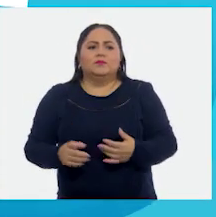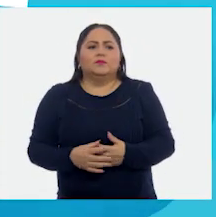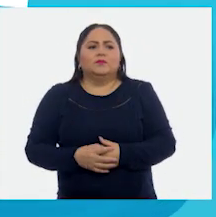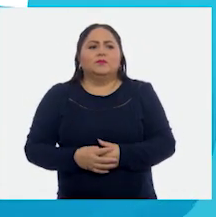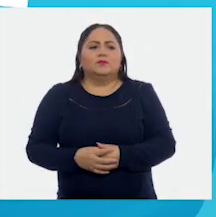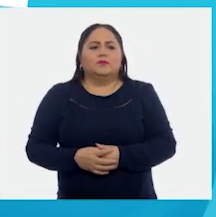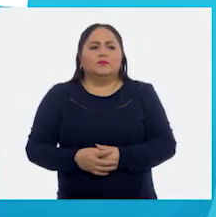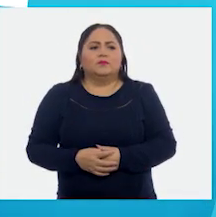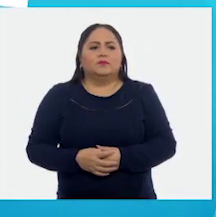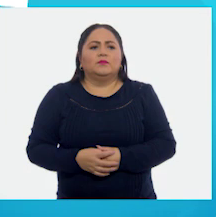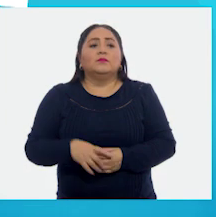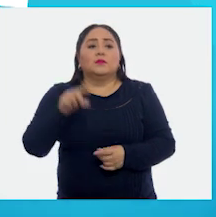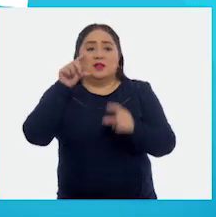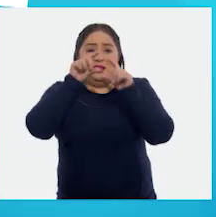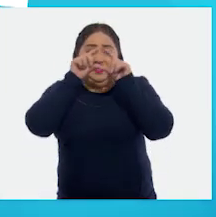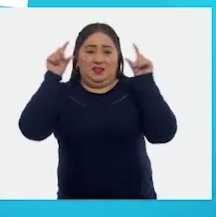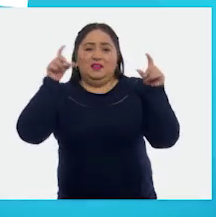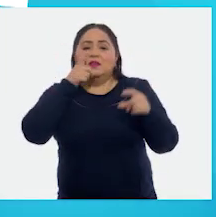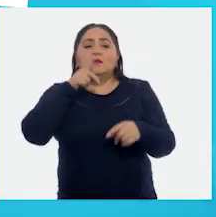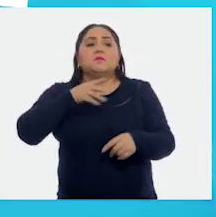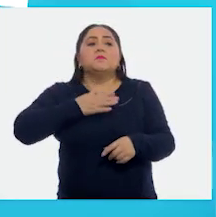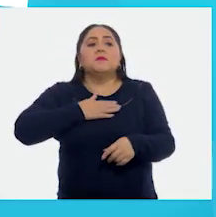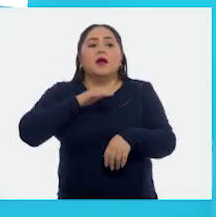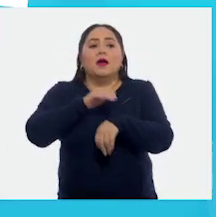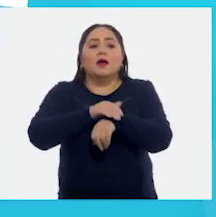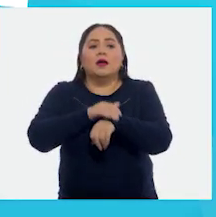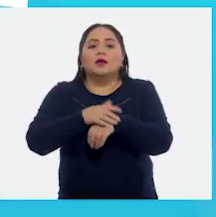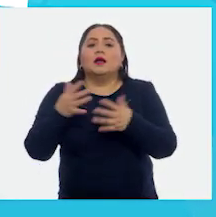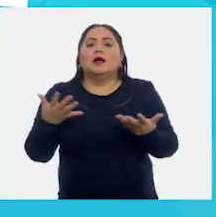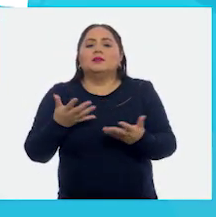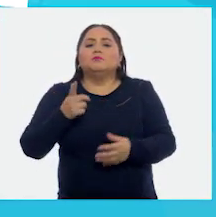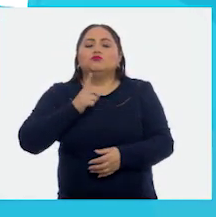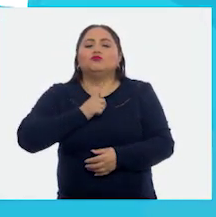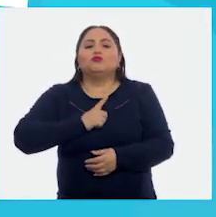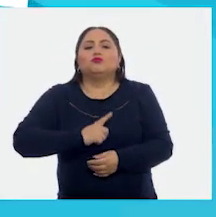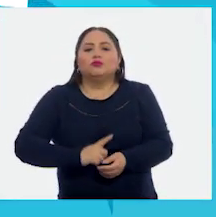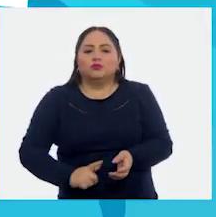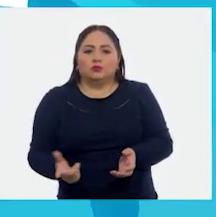Ok, el título es Mi amigo se hace pipí. ¡Oh!